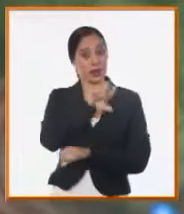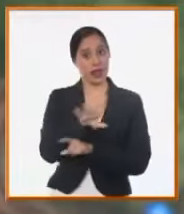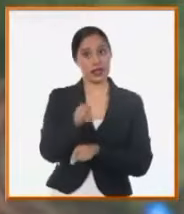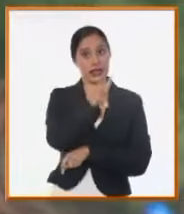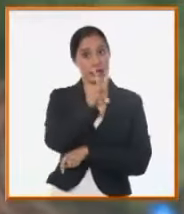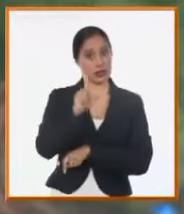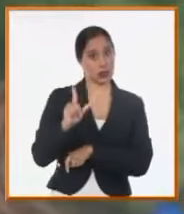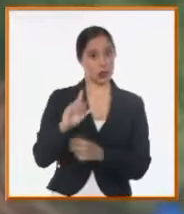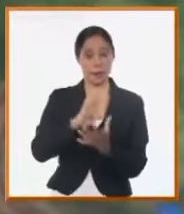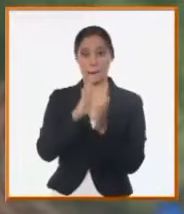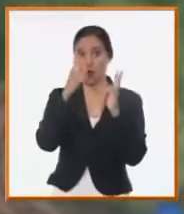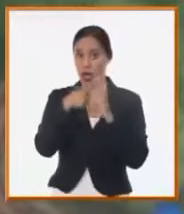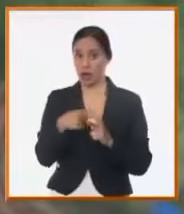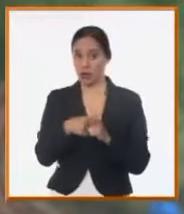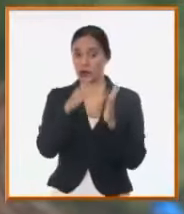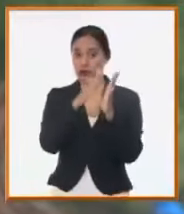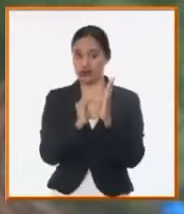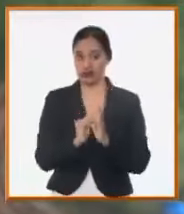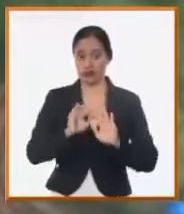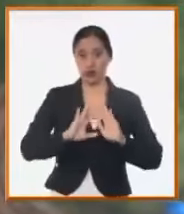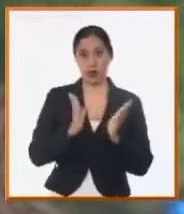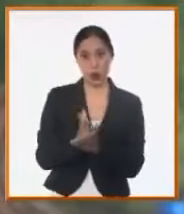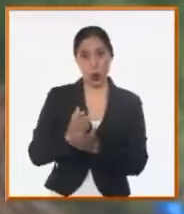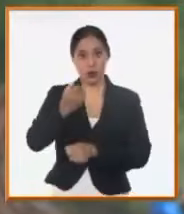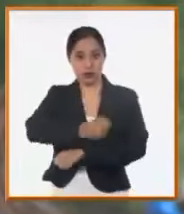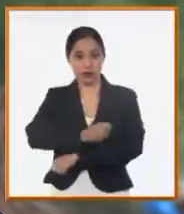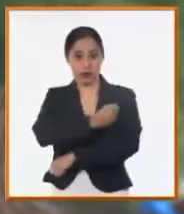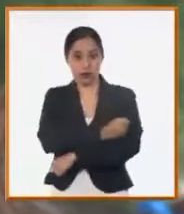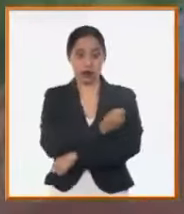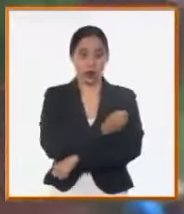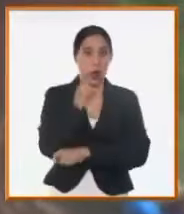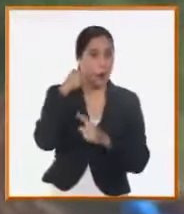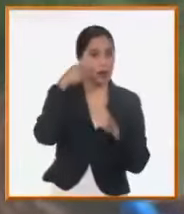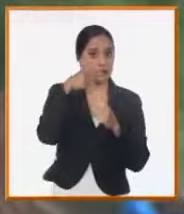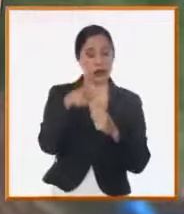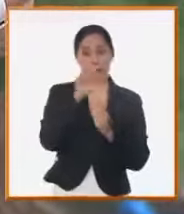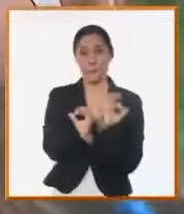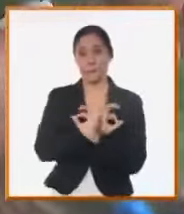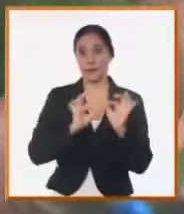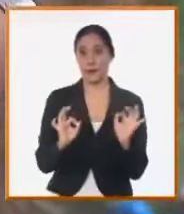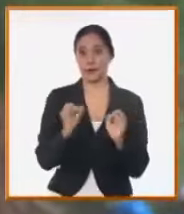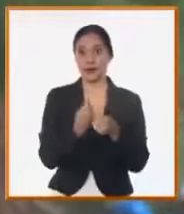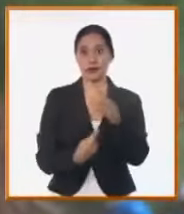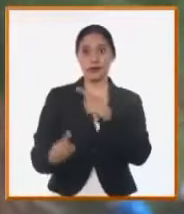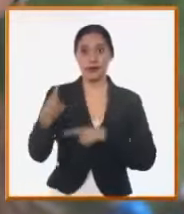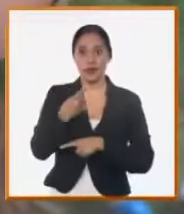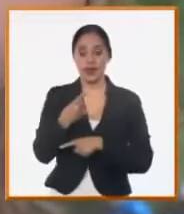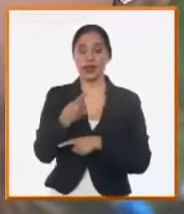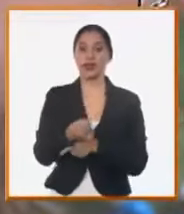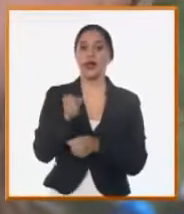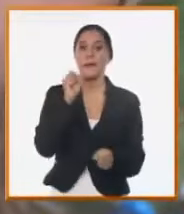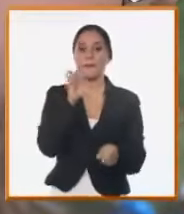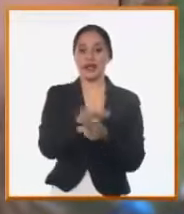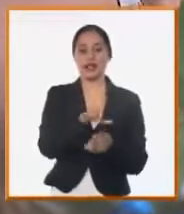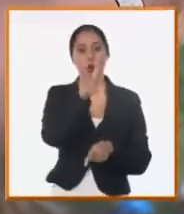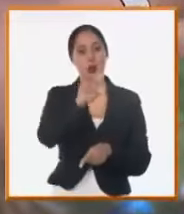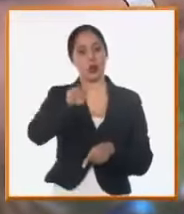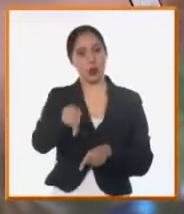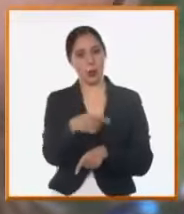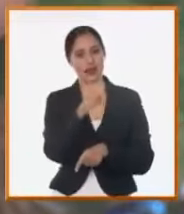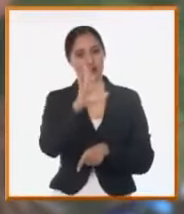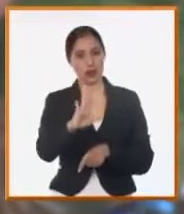La conductora tiene un derrotero, sale a 1,5 kilómetros un